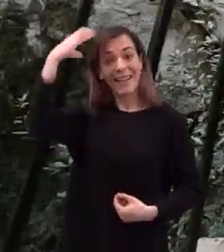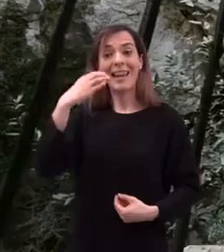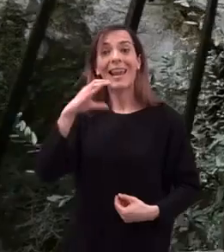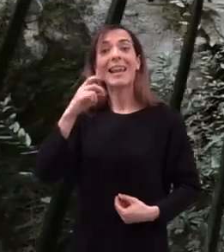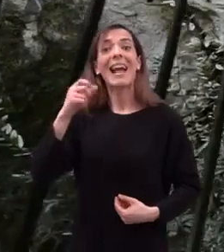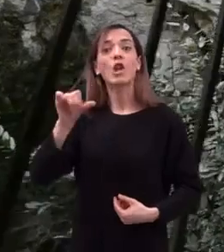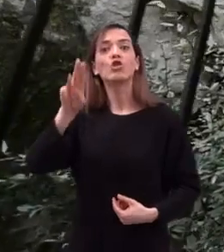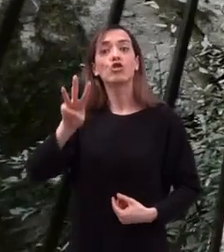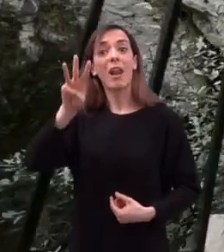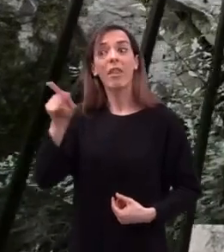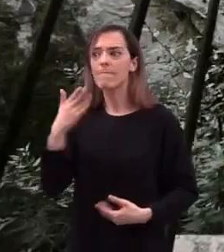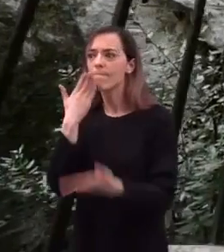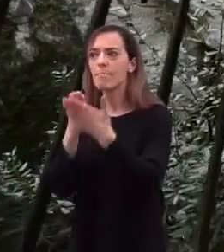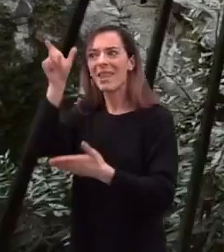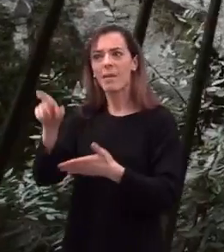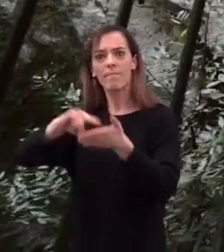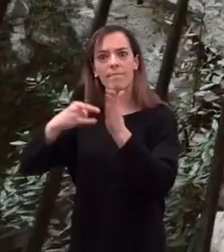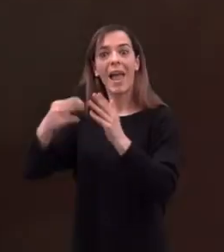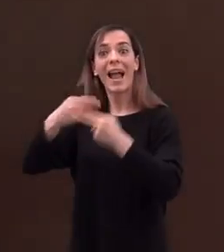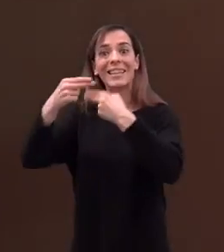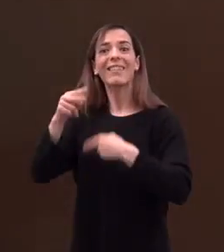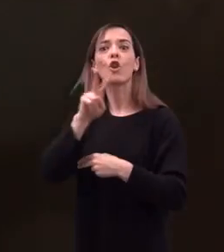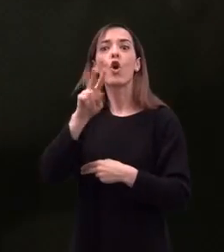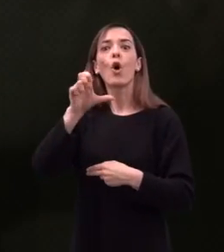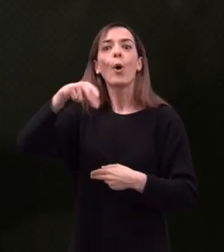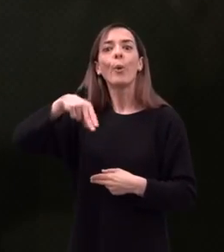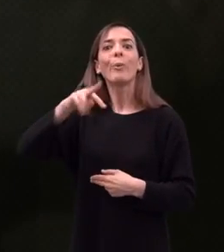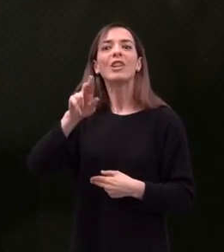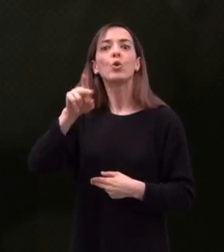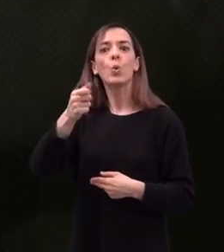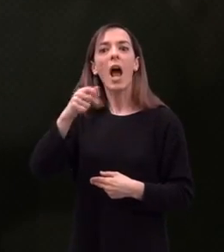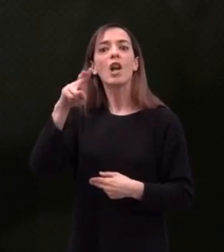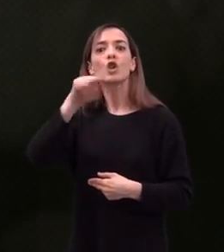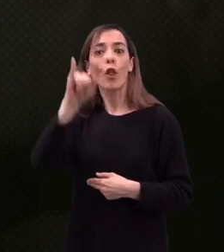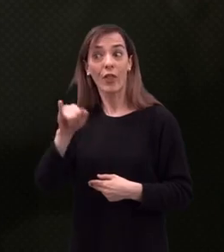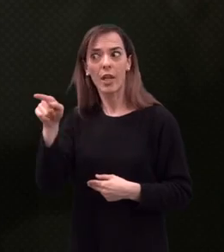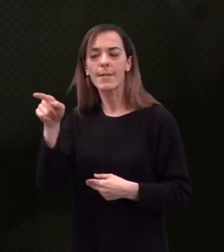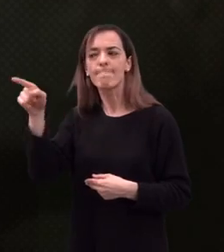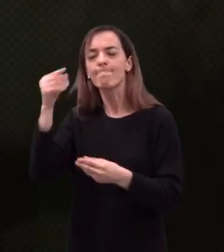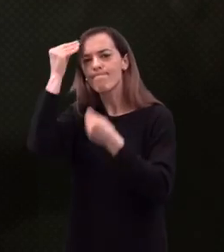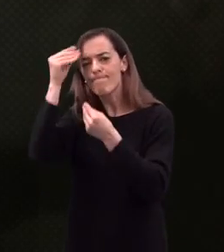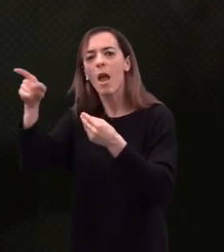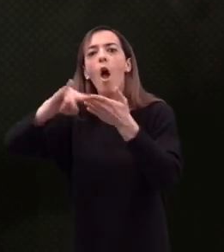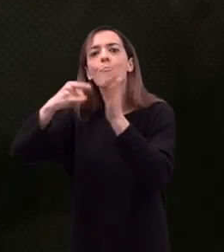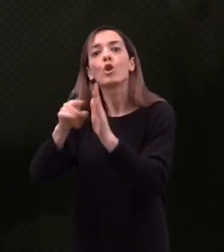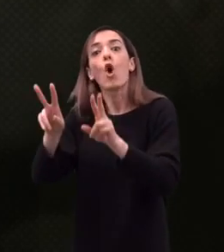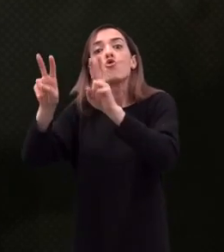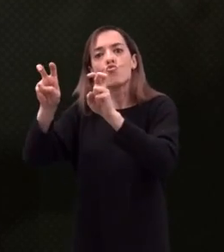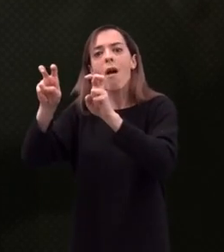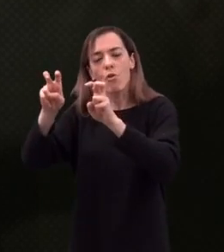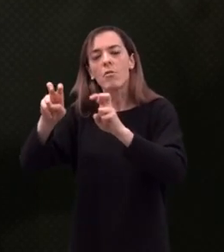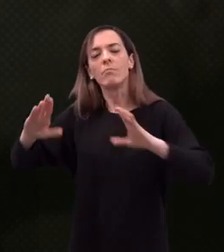Carlos III encargó al arquitecto Ventura Rodríguez la elaboración de un proyecto para una nueva basílica en